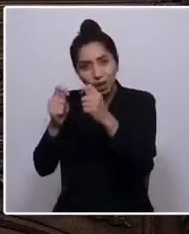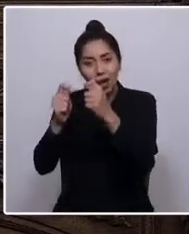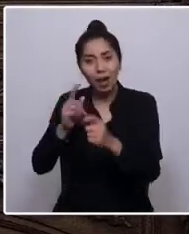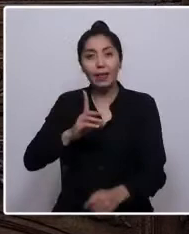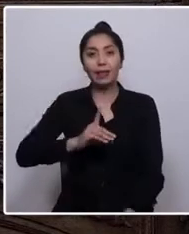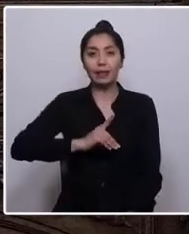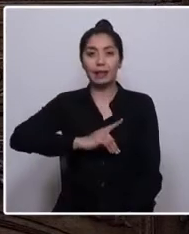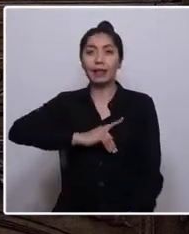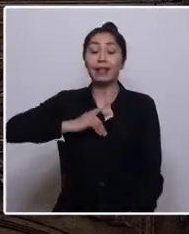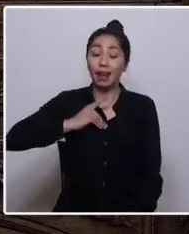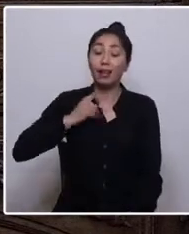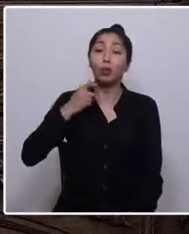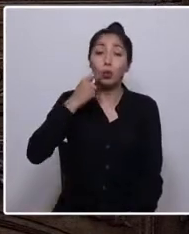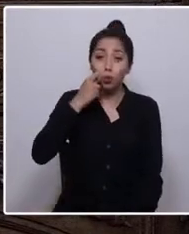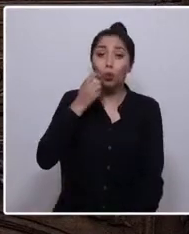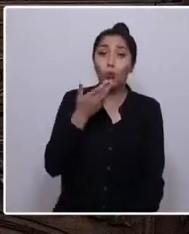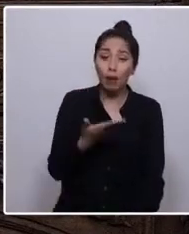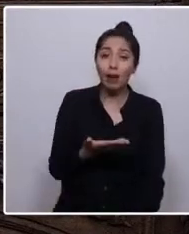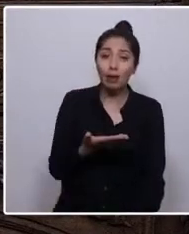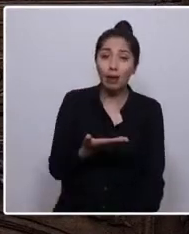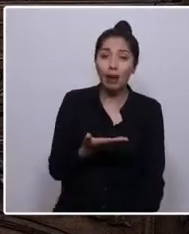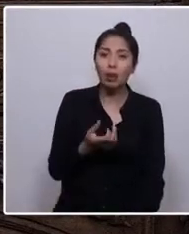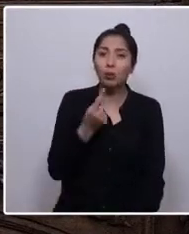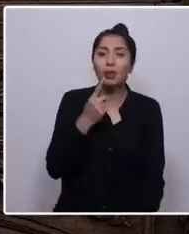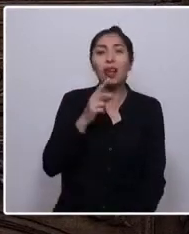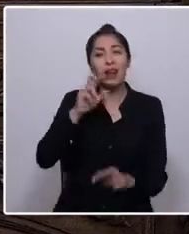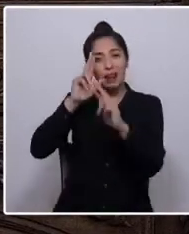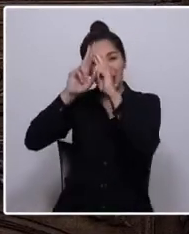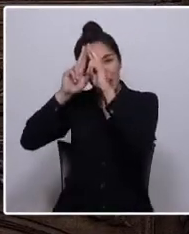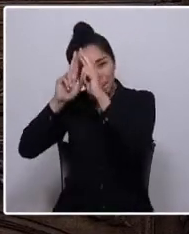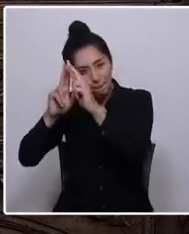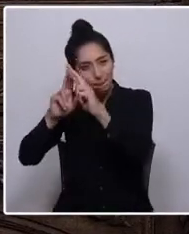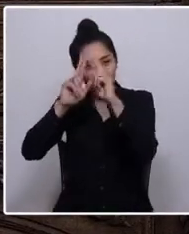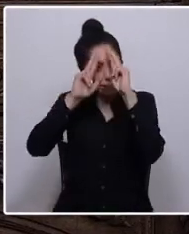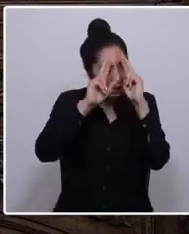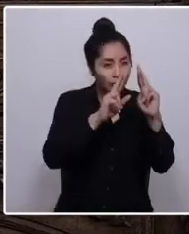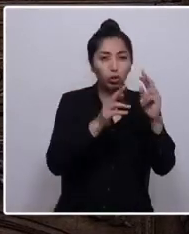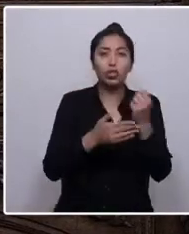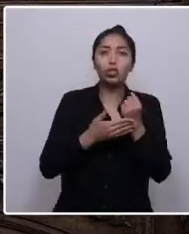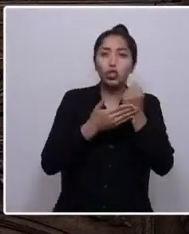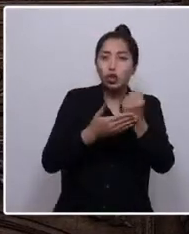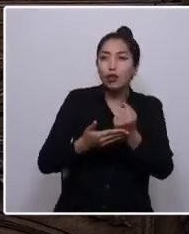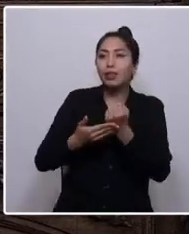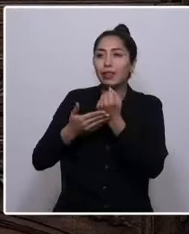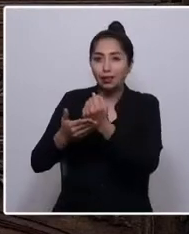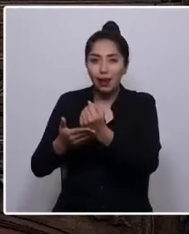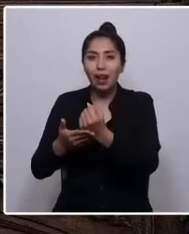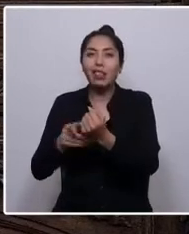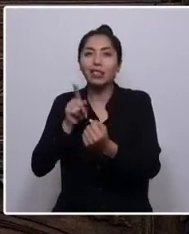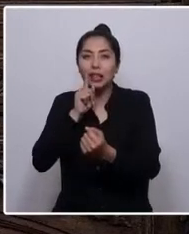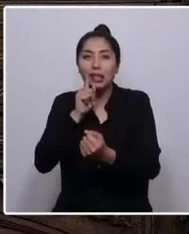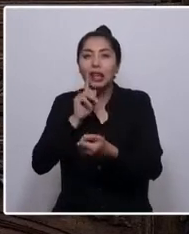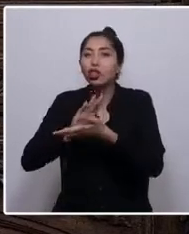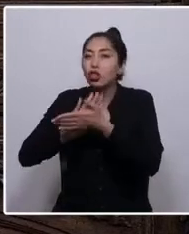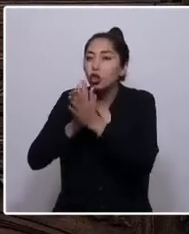humana, del respeto y de la solidaridad entre todos.